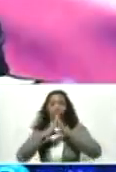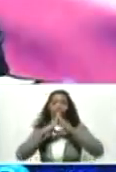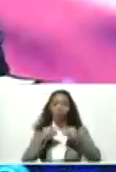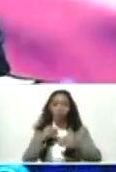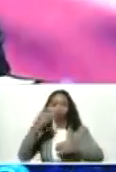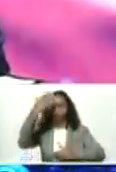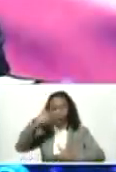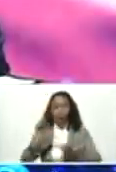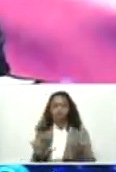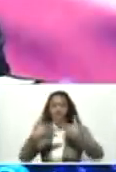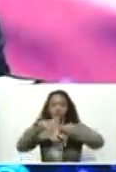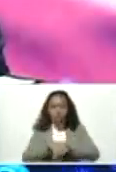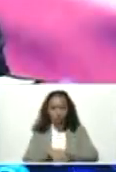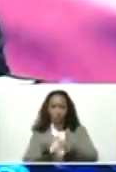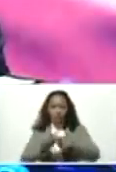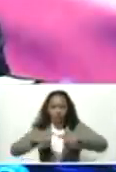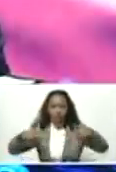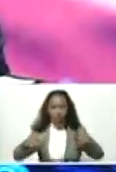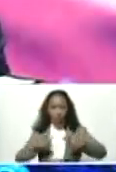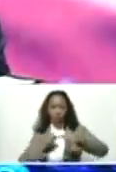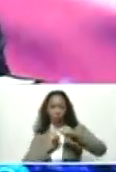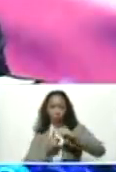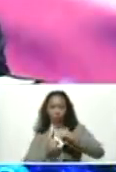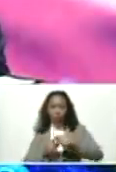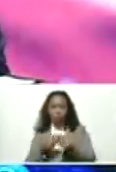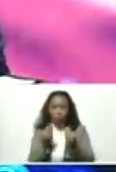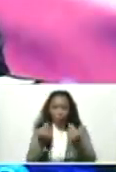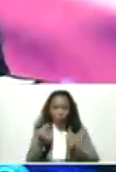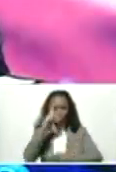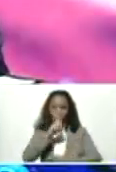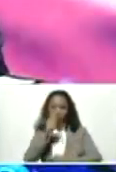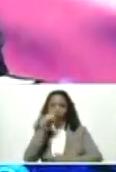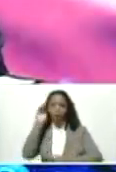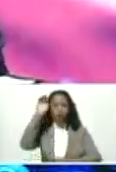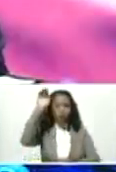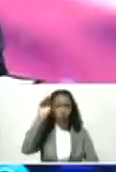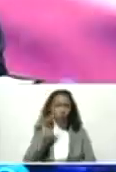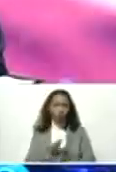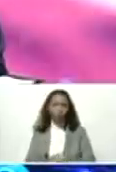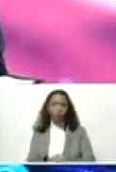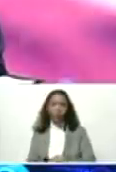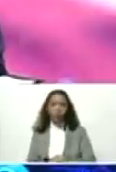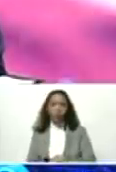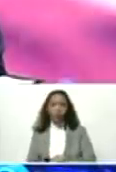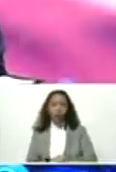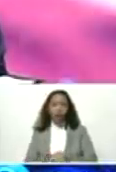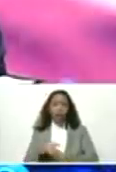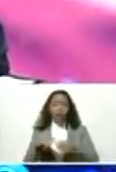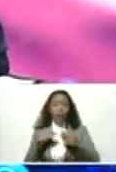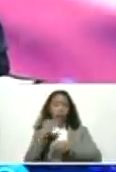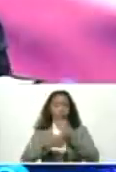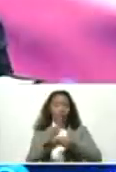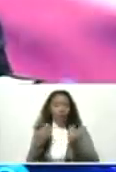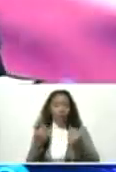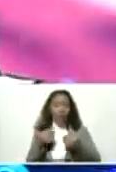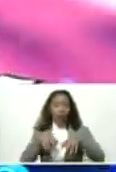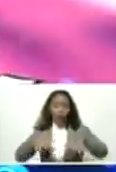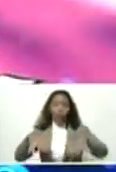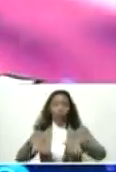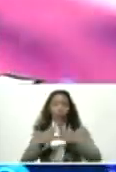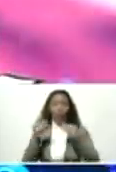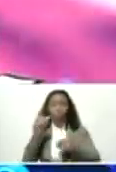seamos incluidos en el crecimiento económico de los años que están por venir, en la creación de riqueza para todos y para todas.